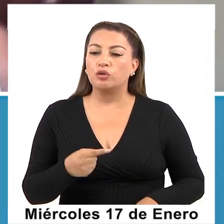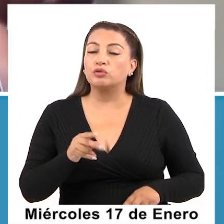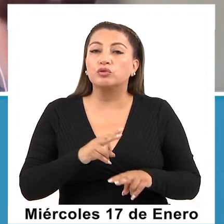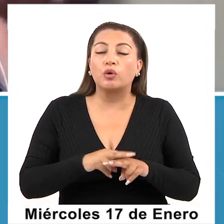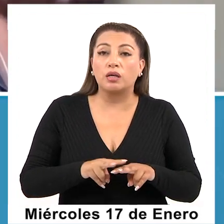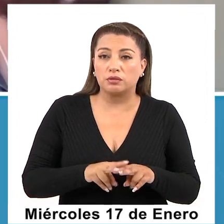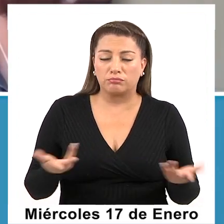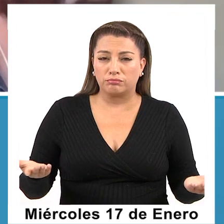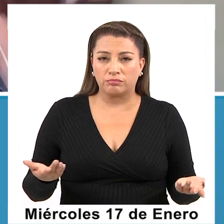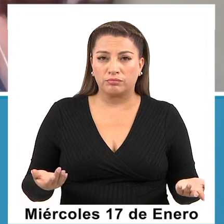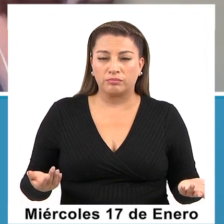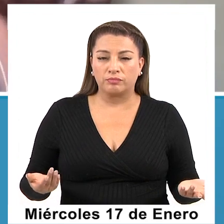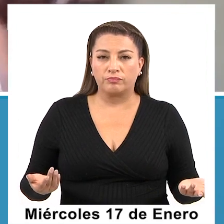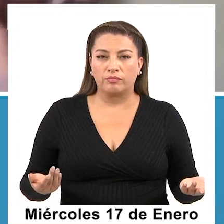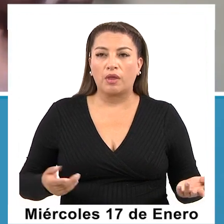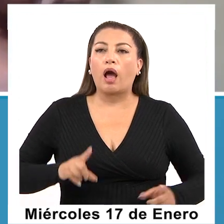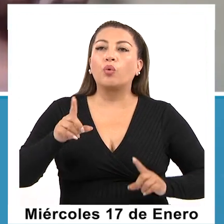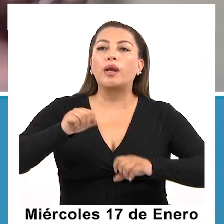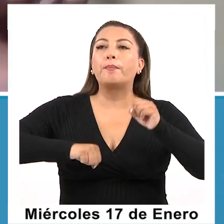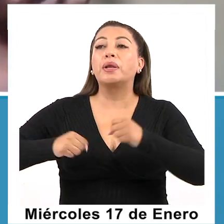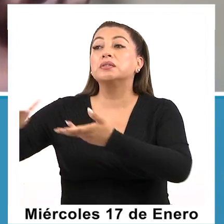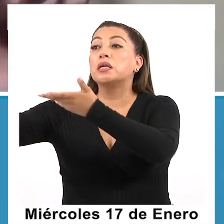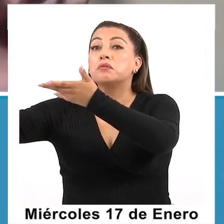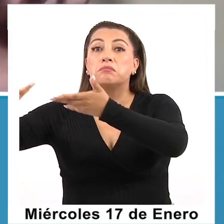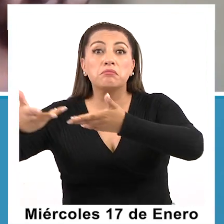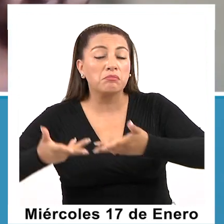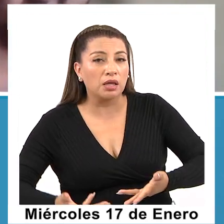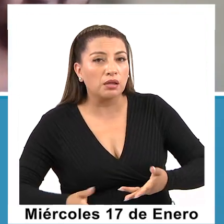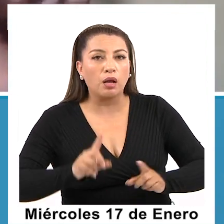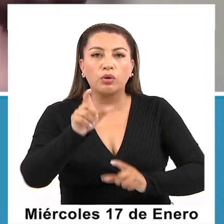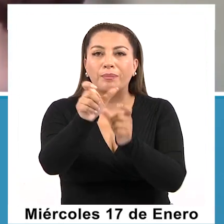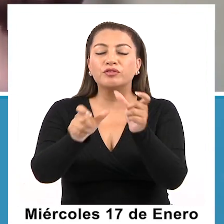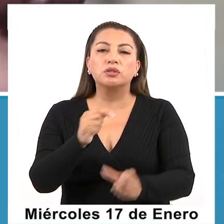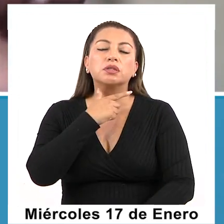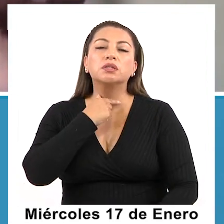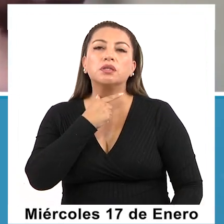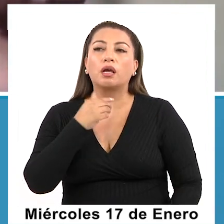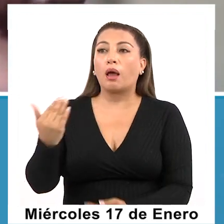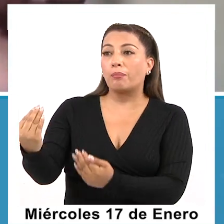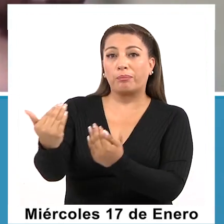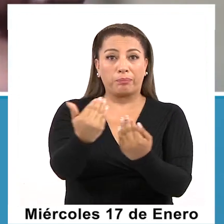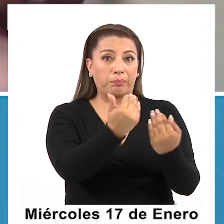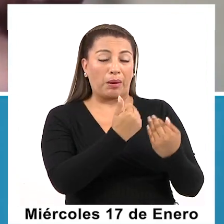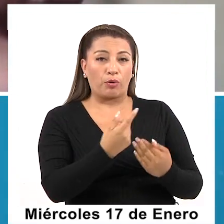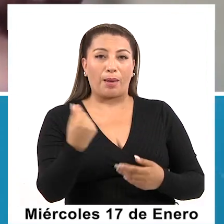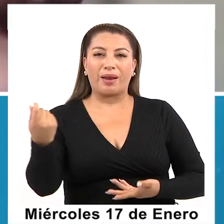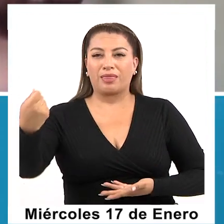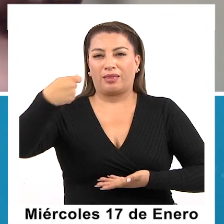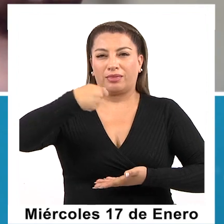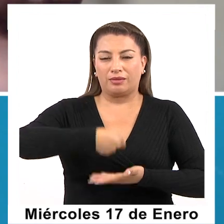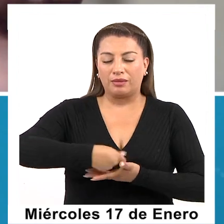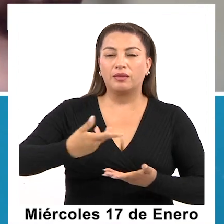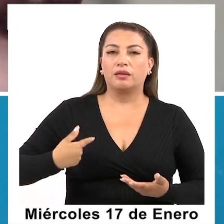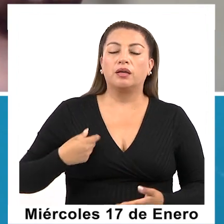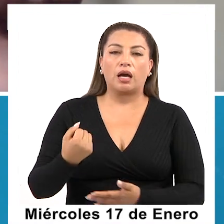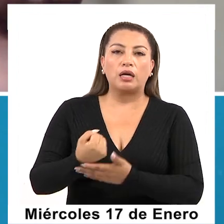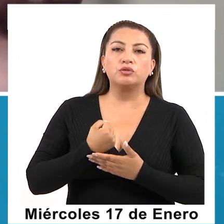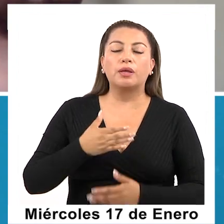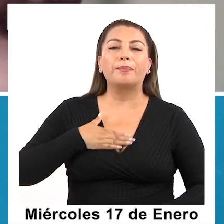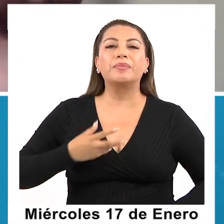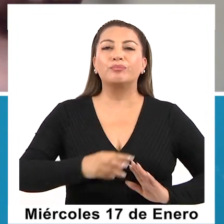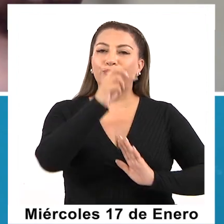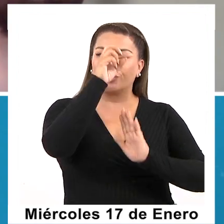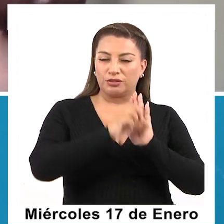es invitar, cierto, a las empresas, a las personas que quieran realizar sus donaciones a nuestro